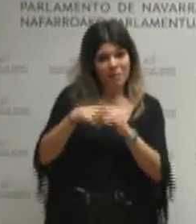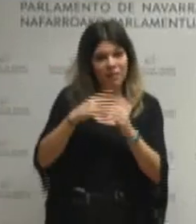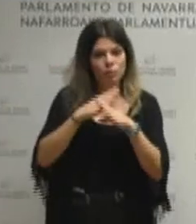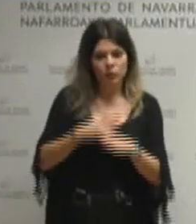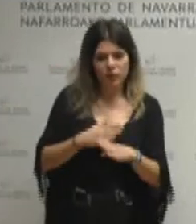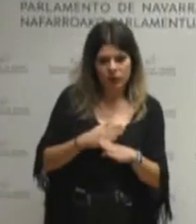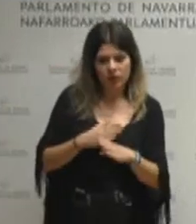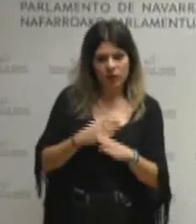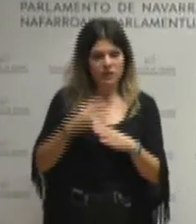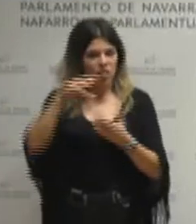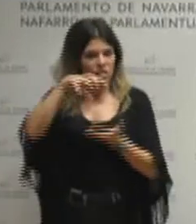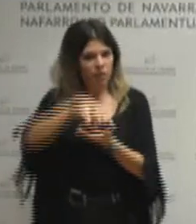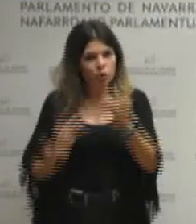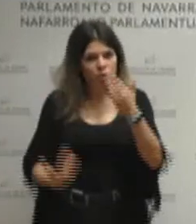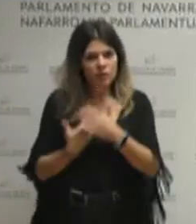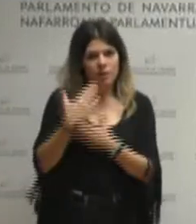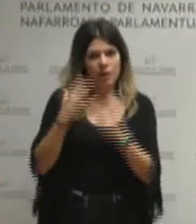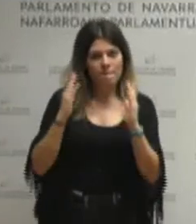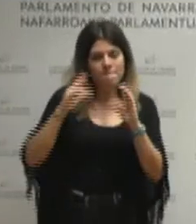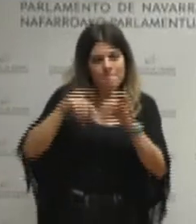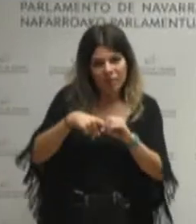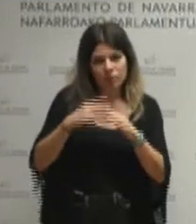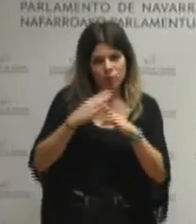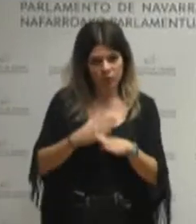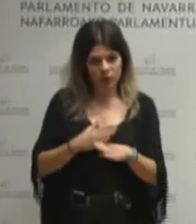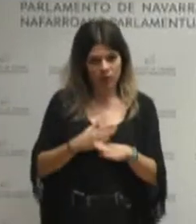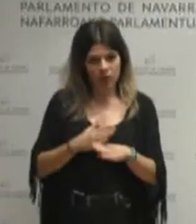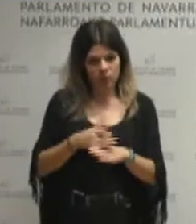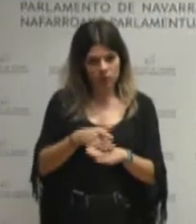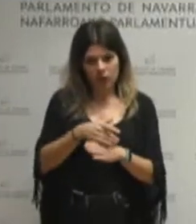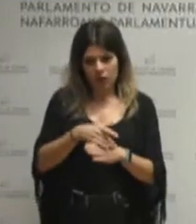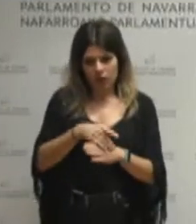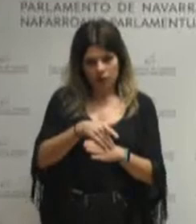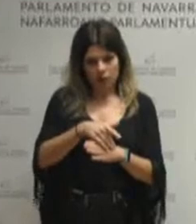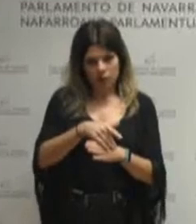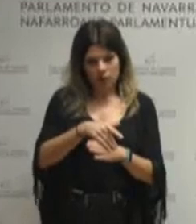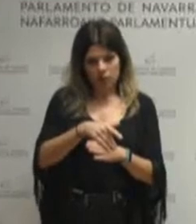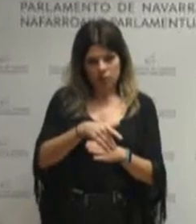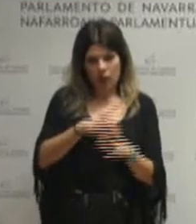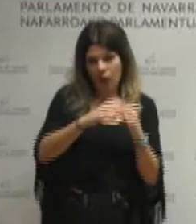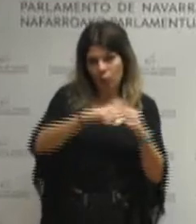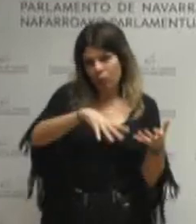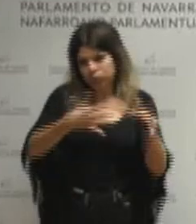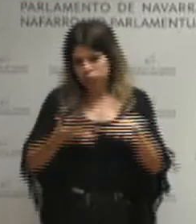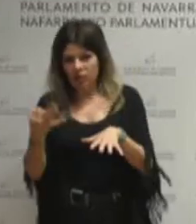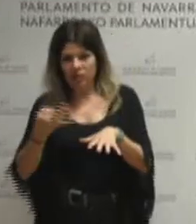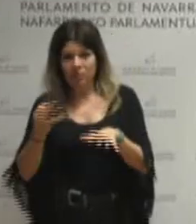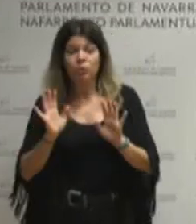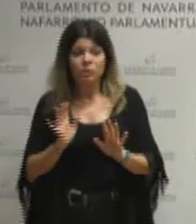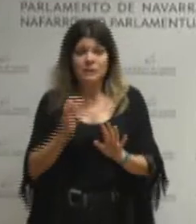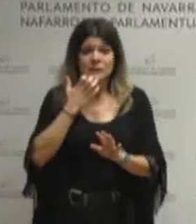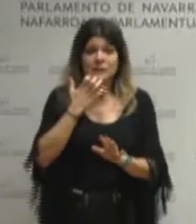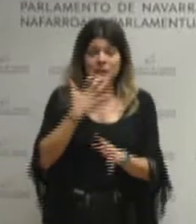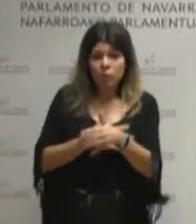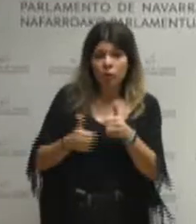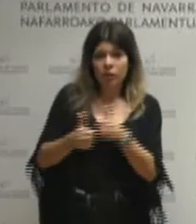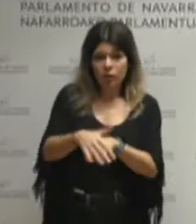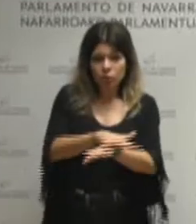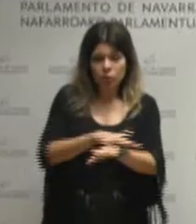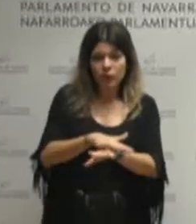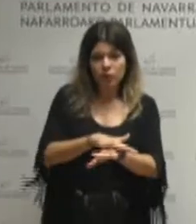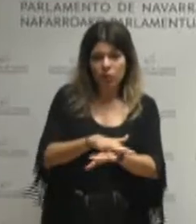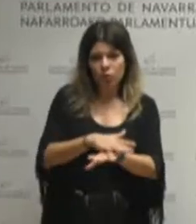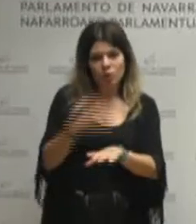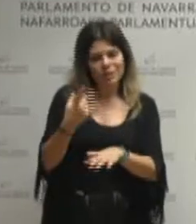en centros de día etcétera y por tanto creo que que si es una prioridad de gobierno eso requiere de un